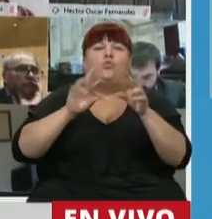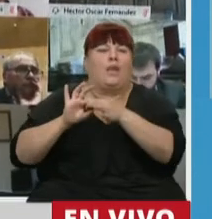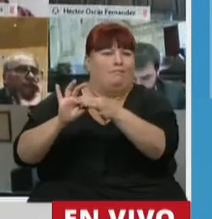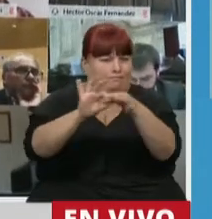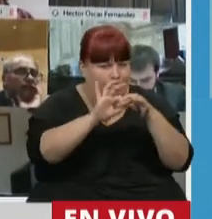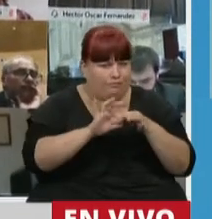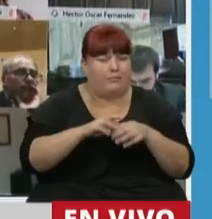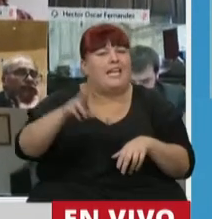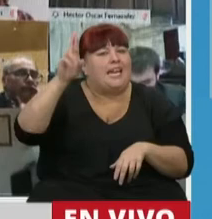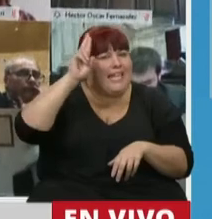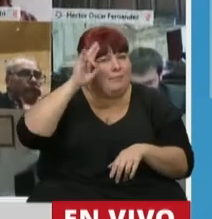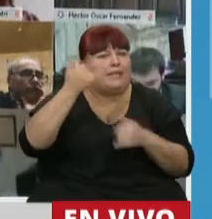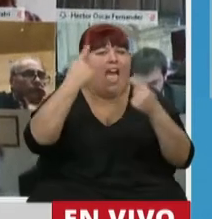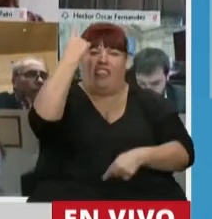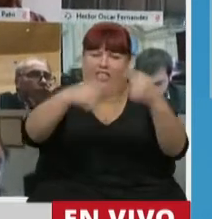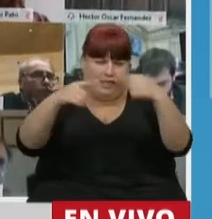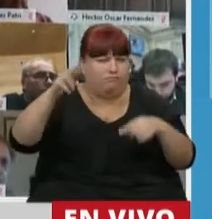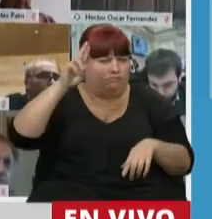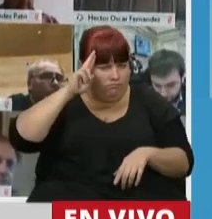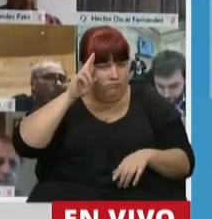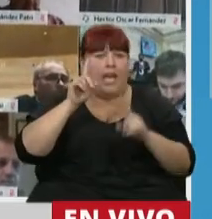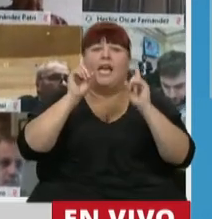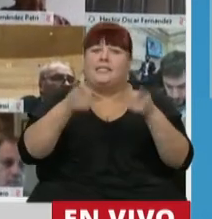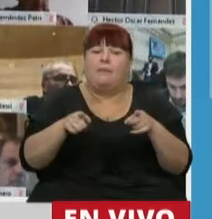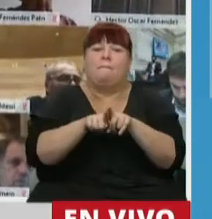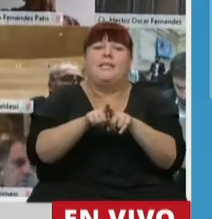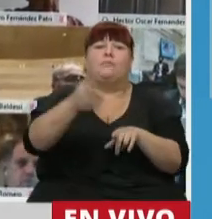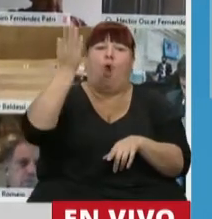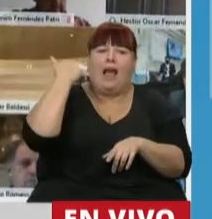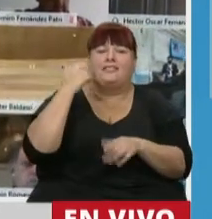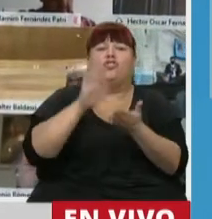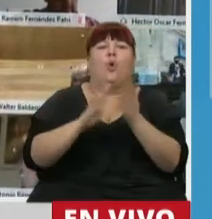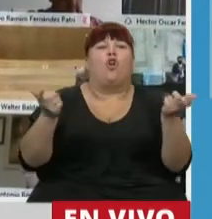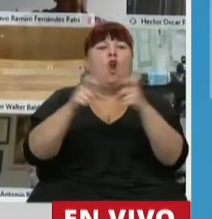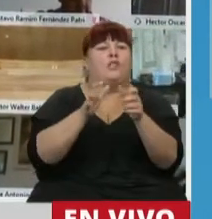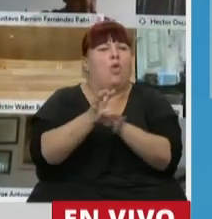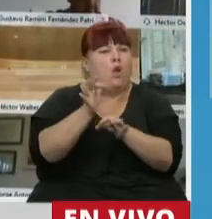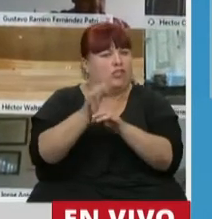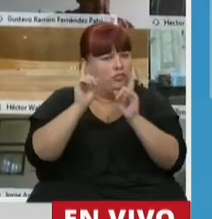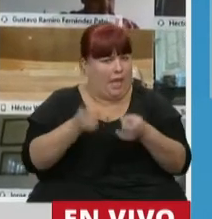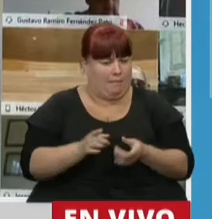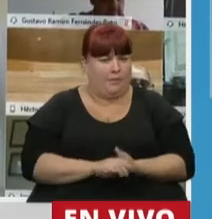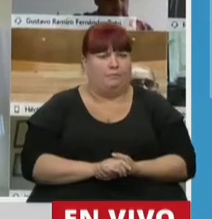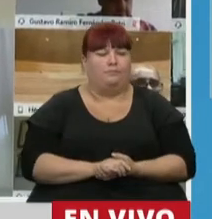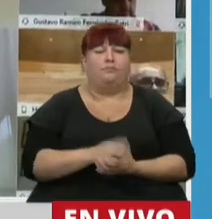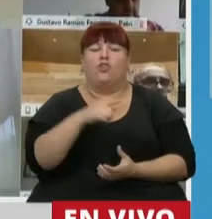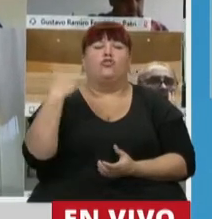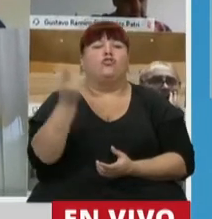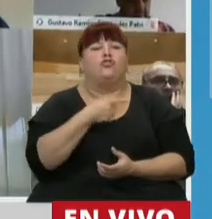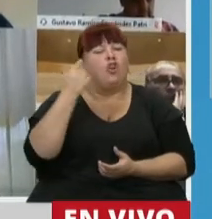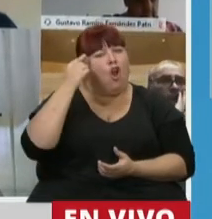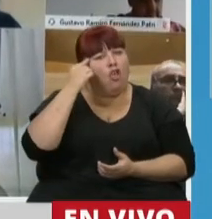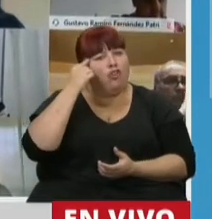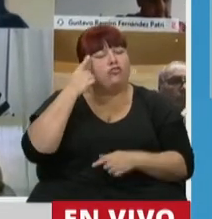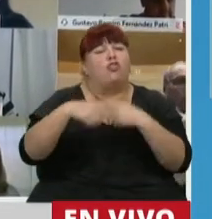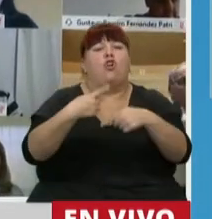respetando siempre la diversidad. Lo mismo ocurrió en el seno de la Comisión de Educación, donde todos procuramos